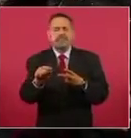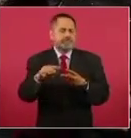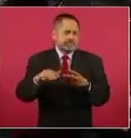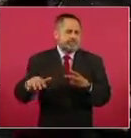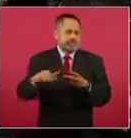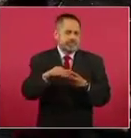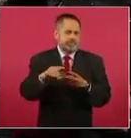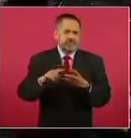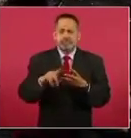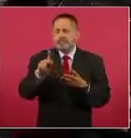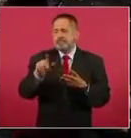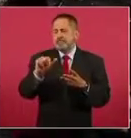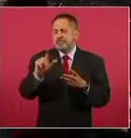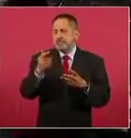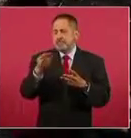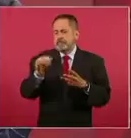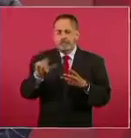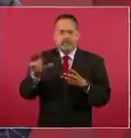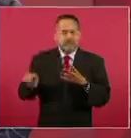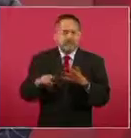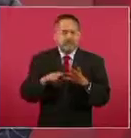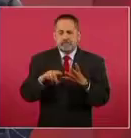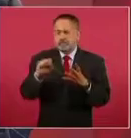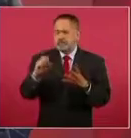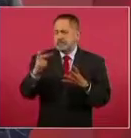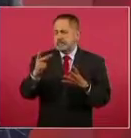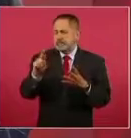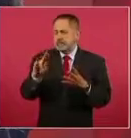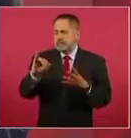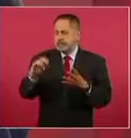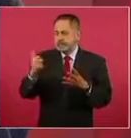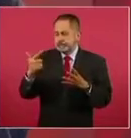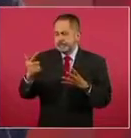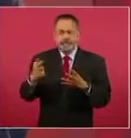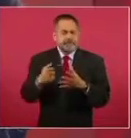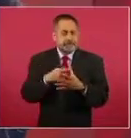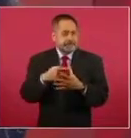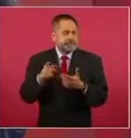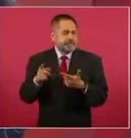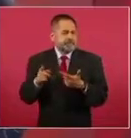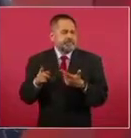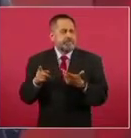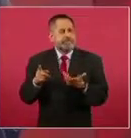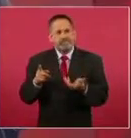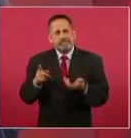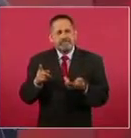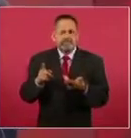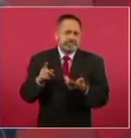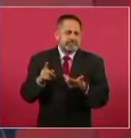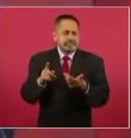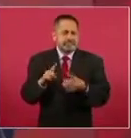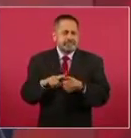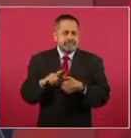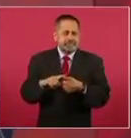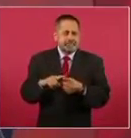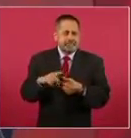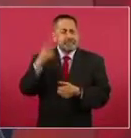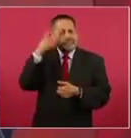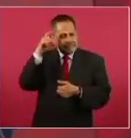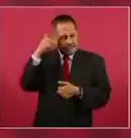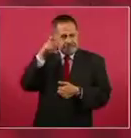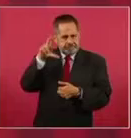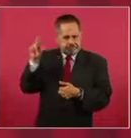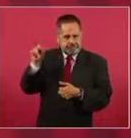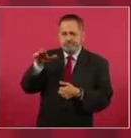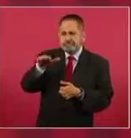Calakmul, Espujil y Quintana Roo